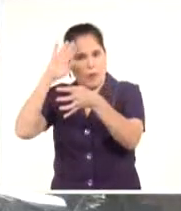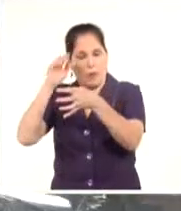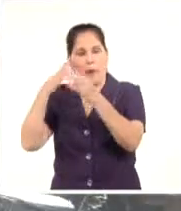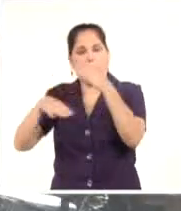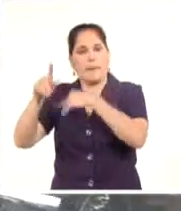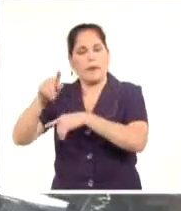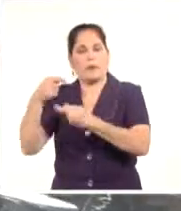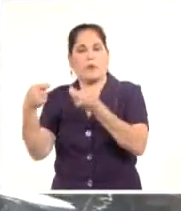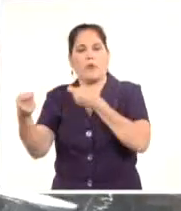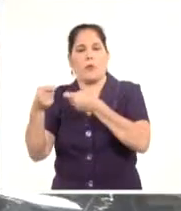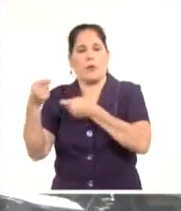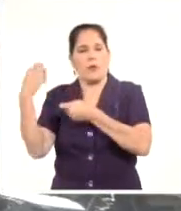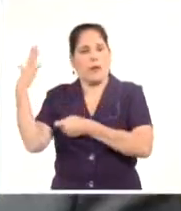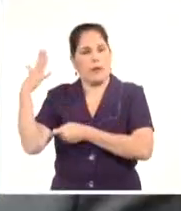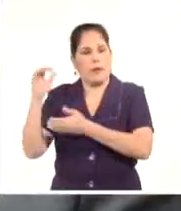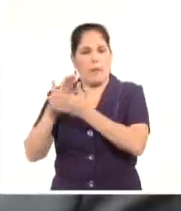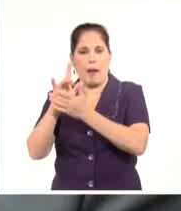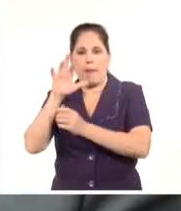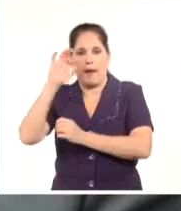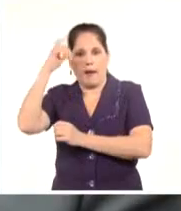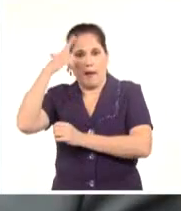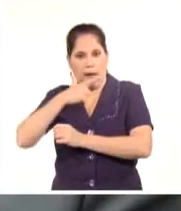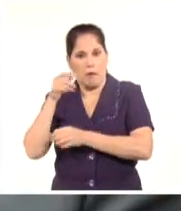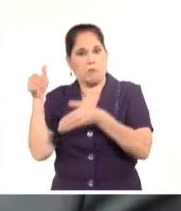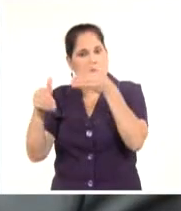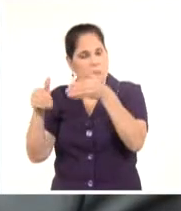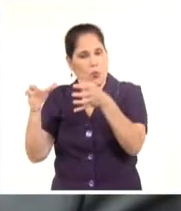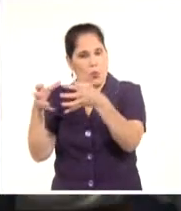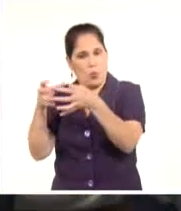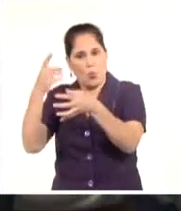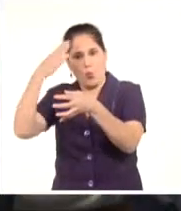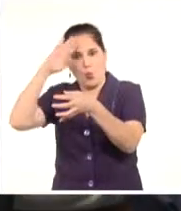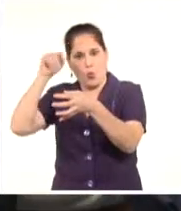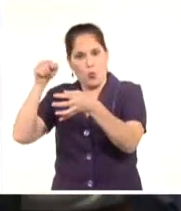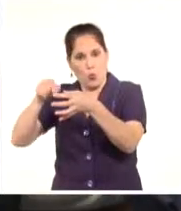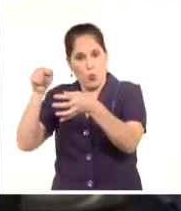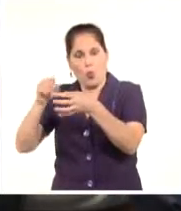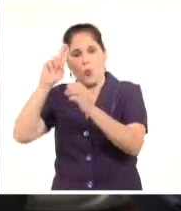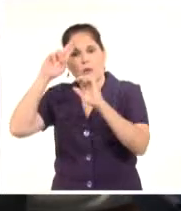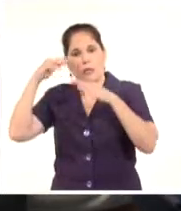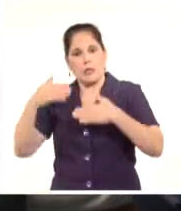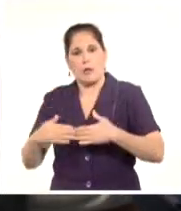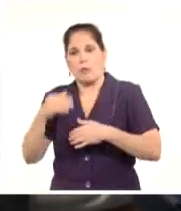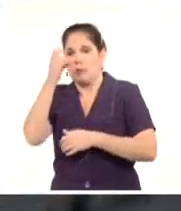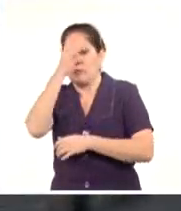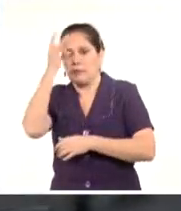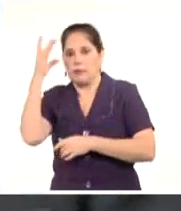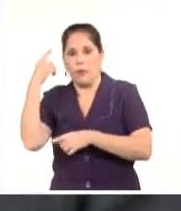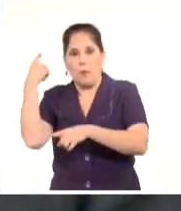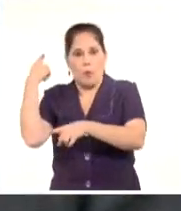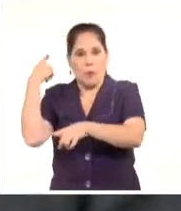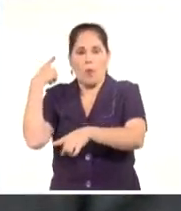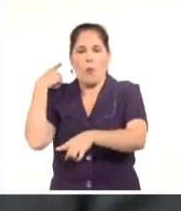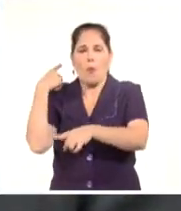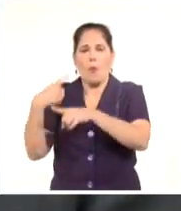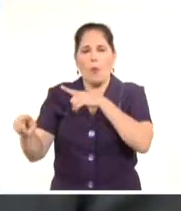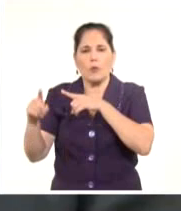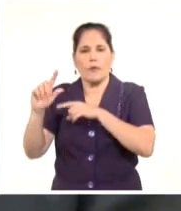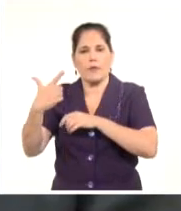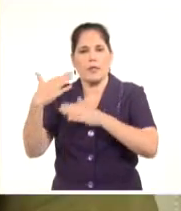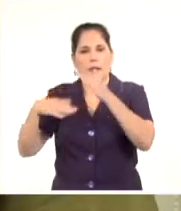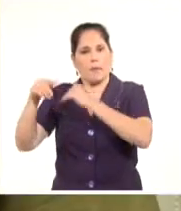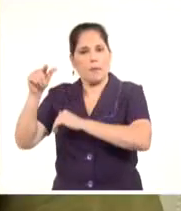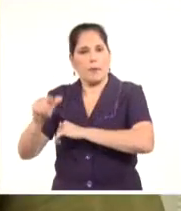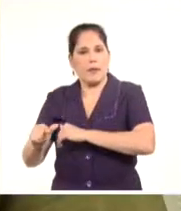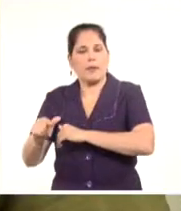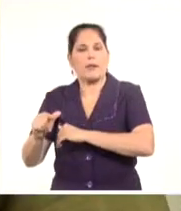comercio exterior e inversión extranjera, Rodrigo Malmierca Díaz, el titular de Salud Pública, José Ángel Portal Miranda, la viceministra